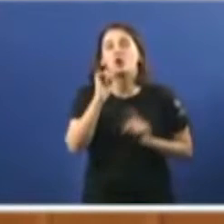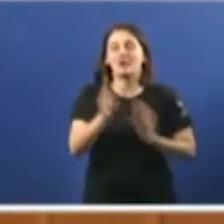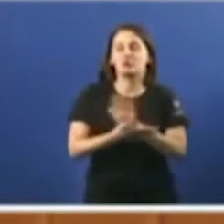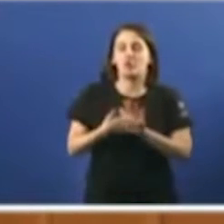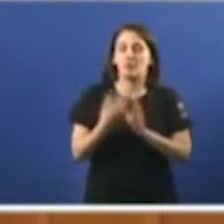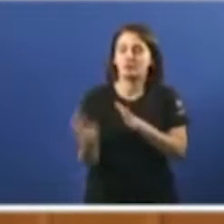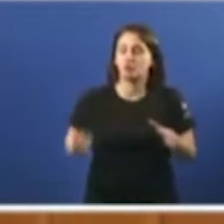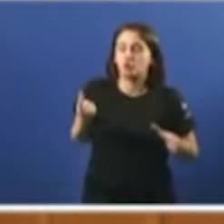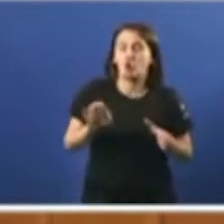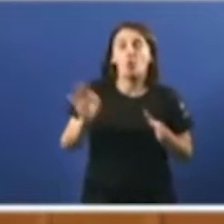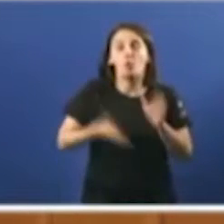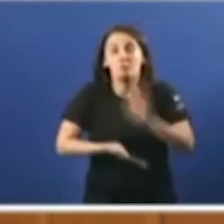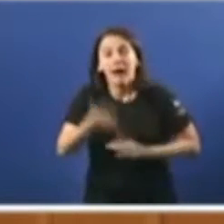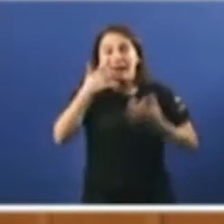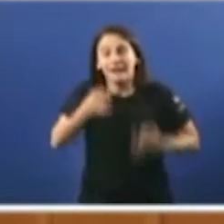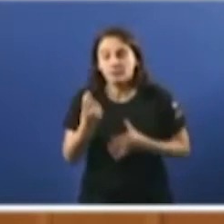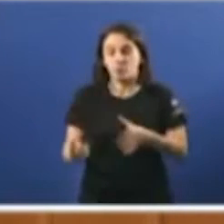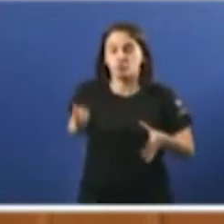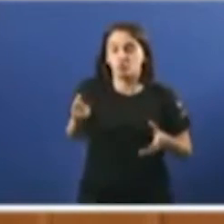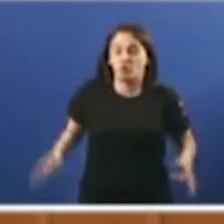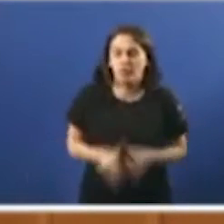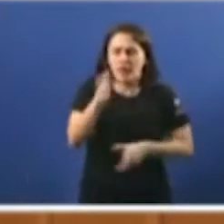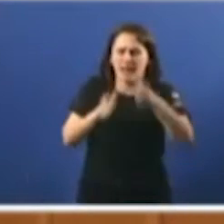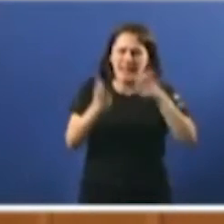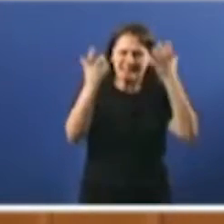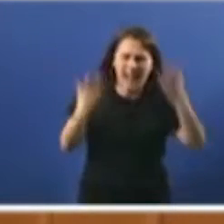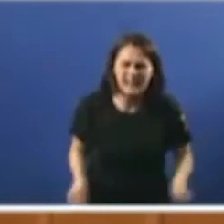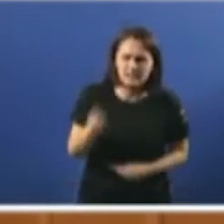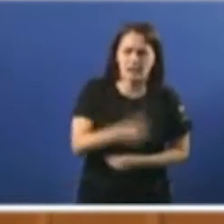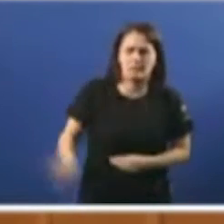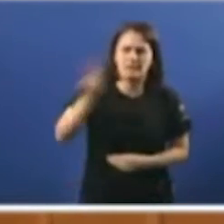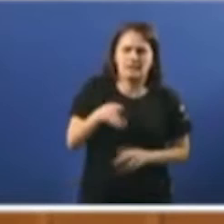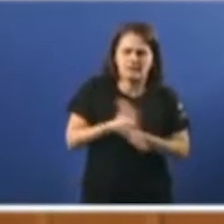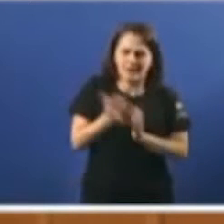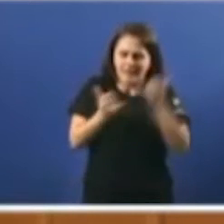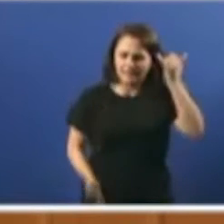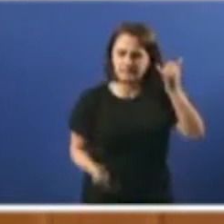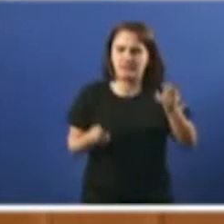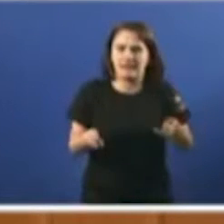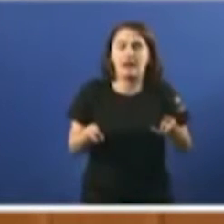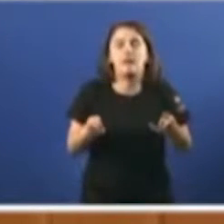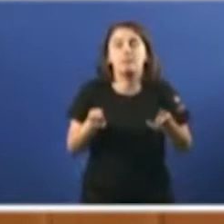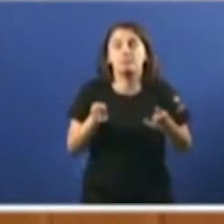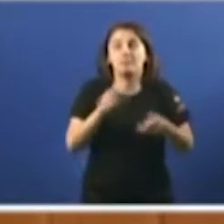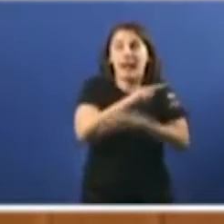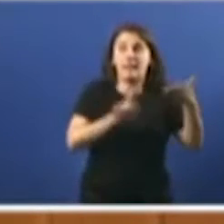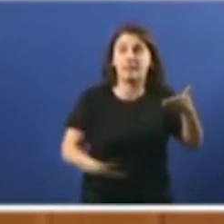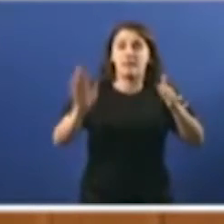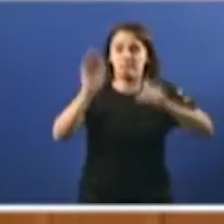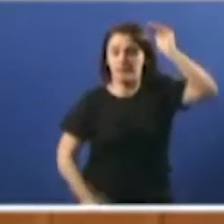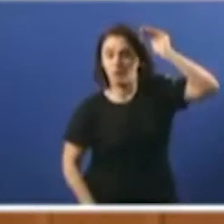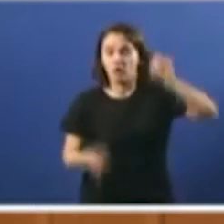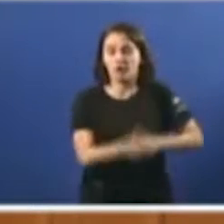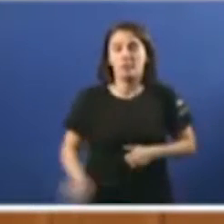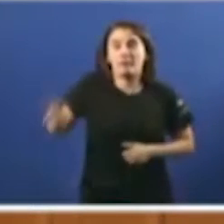a exclusión ou o risco de exclusión social, as queixas reiteradas amosan que a crise acentuou as desigualdades en Galicia e que a recuperación da